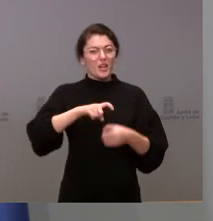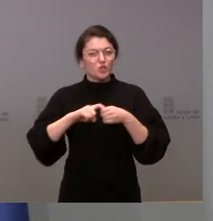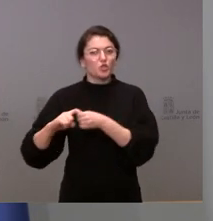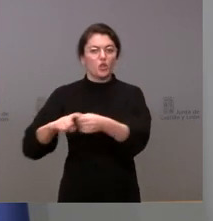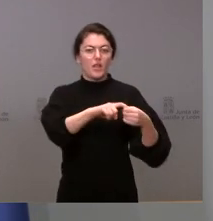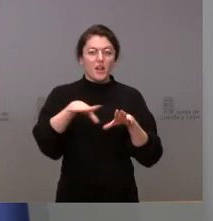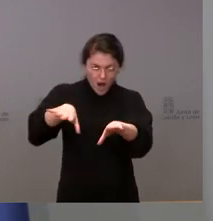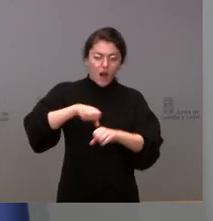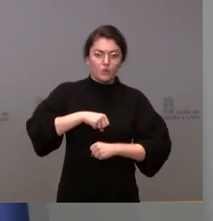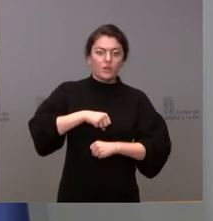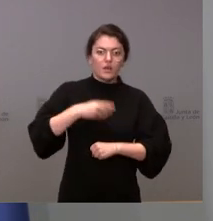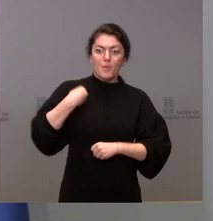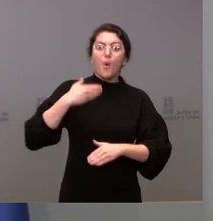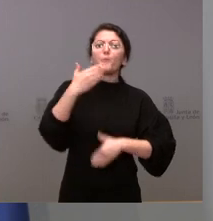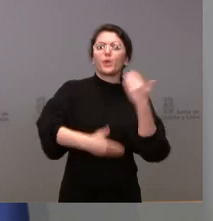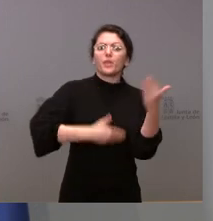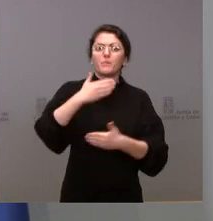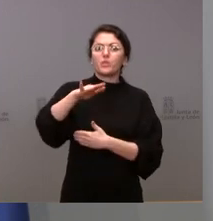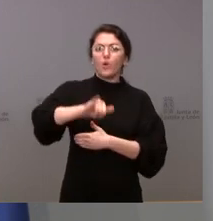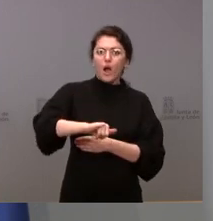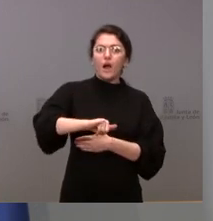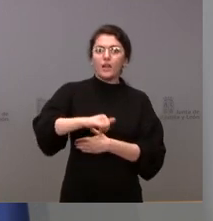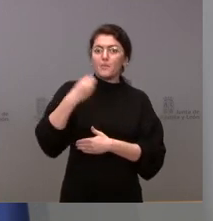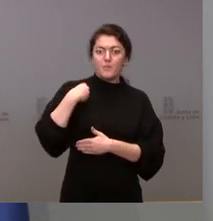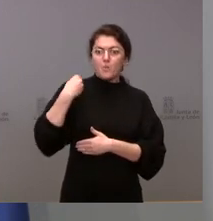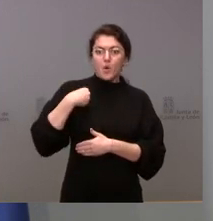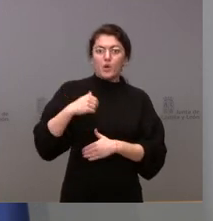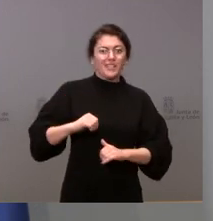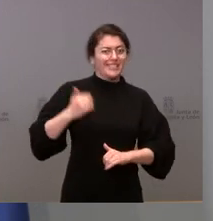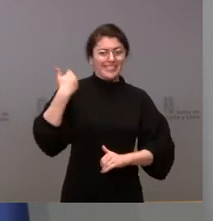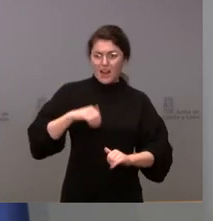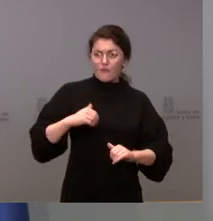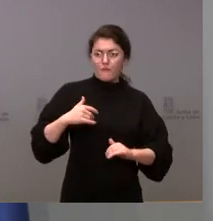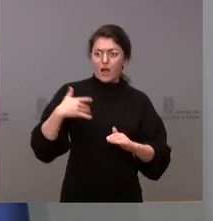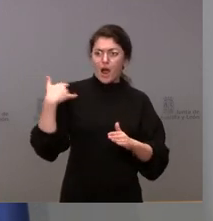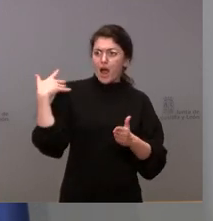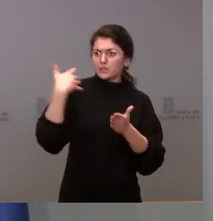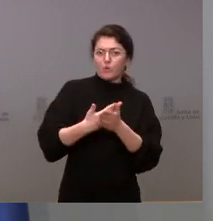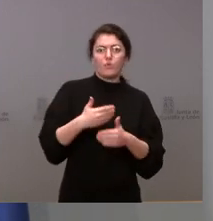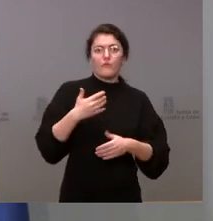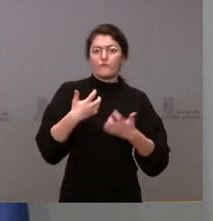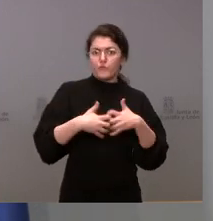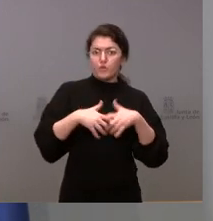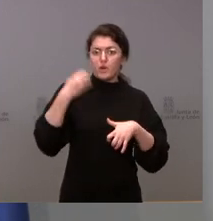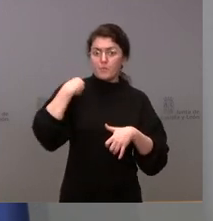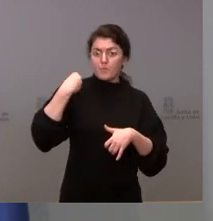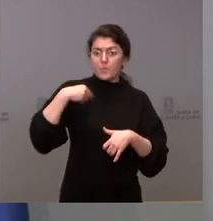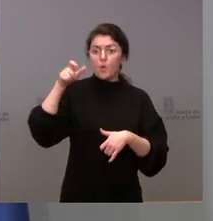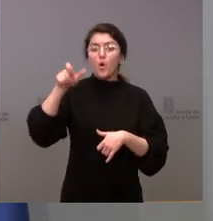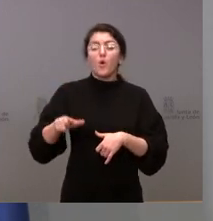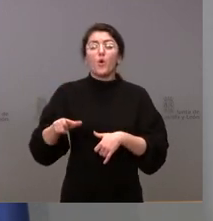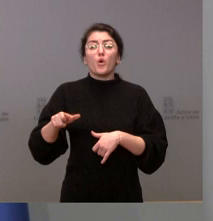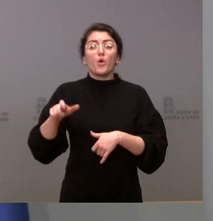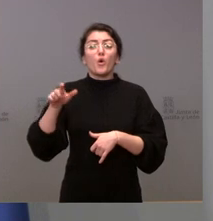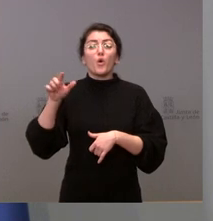que han funcionado hasta ahora que son los que les ha indicado la consejería de familia a igualdad de oportunidades esta mañana y por tanto